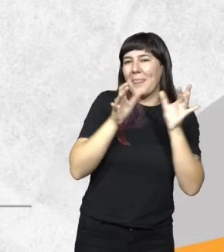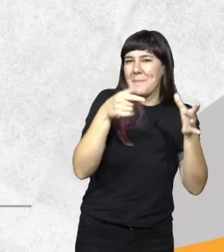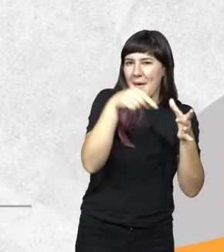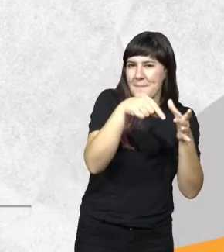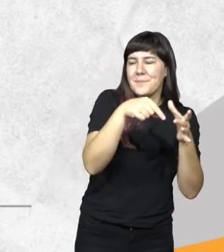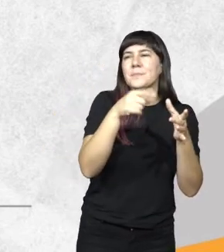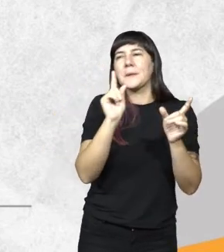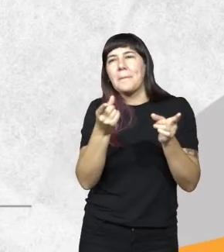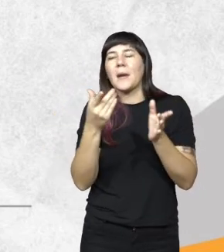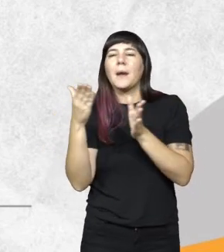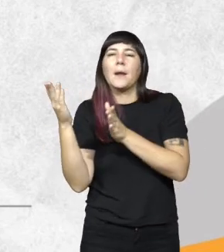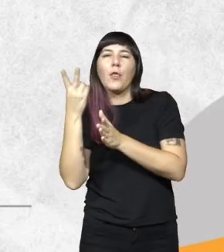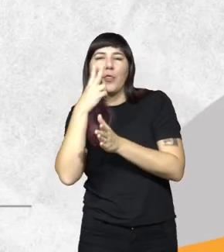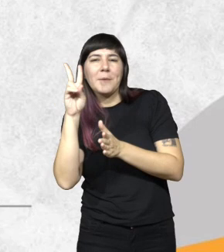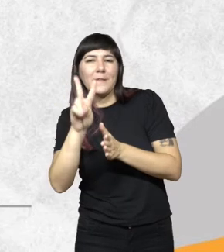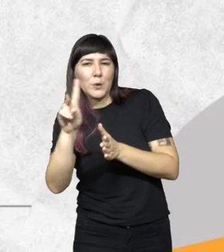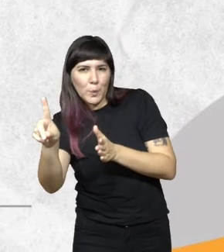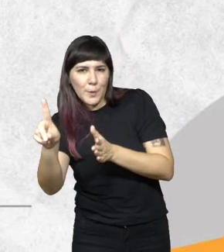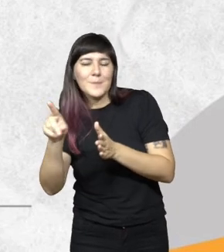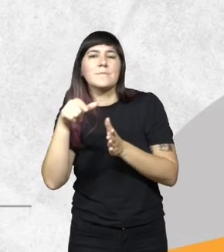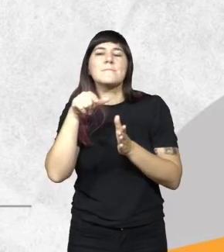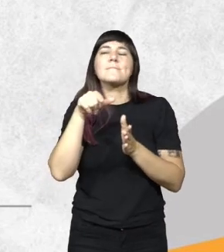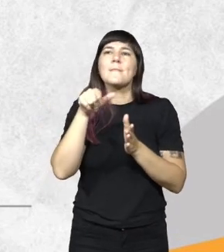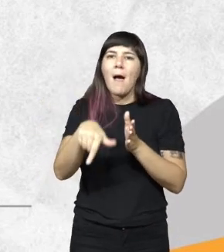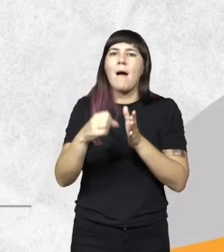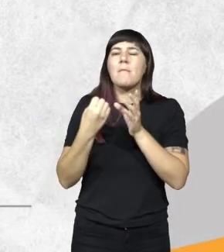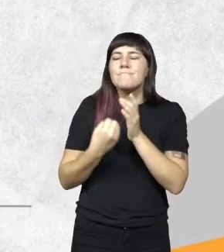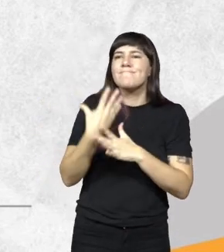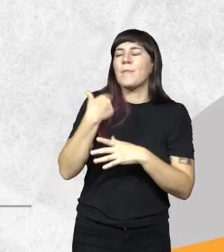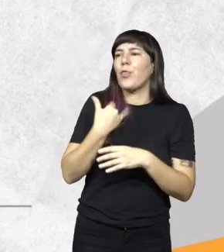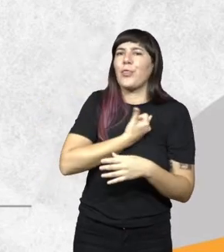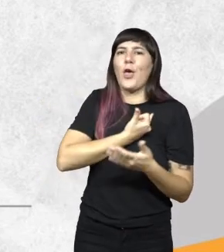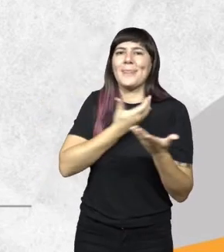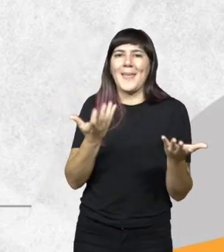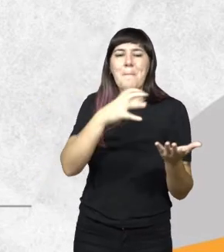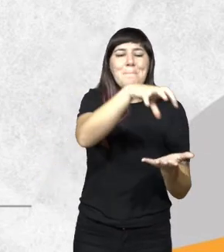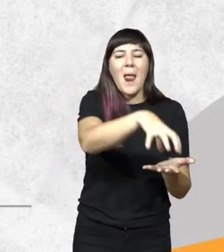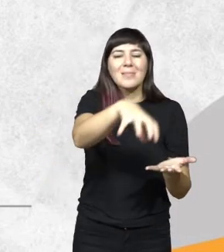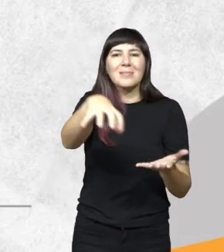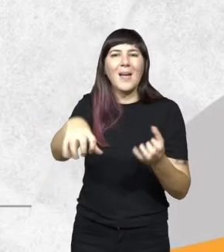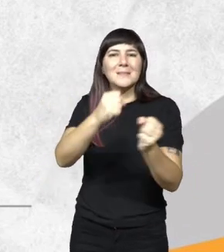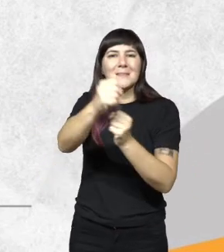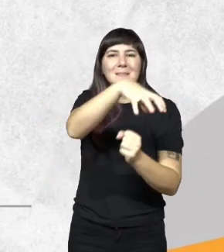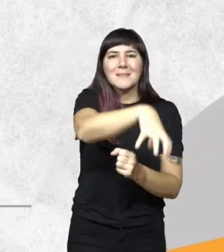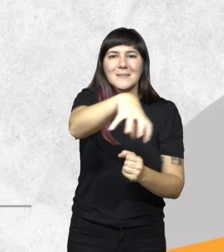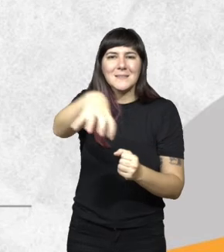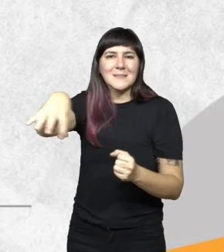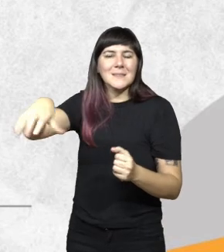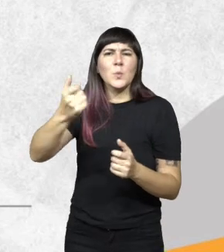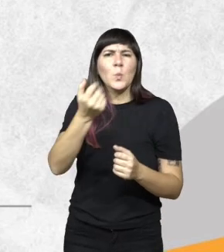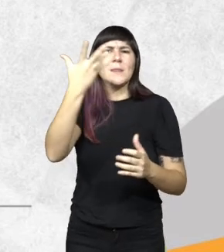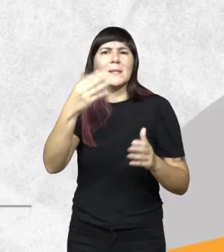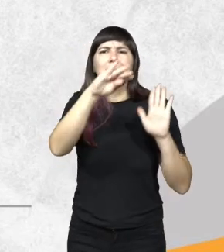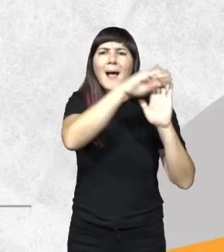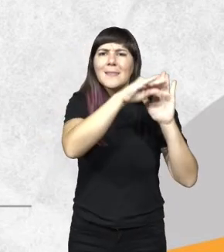2021, bueno, empezamos a identificar dónde estaban localizadas estas plantas, cuántas teníamos que por